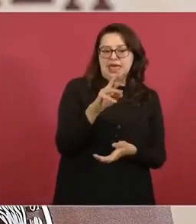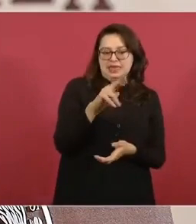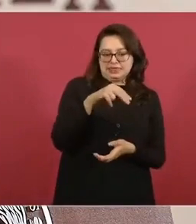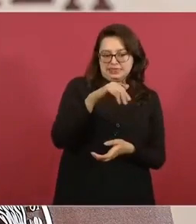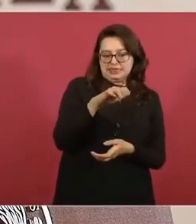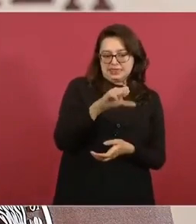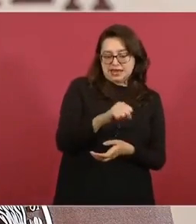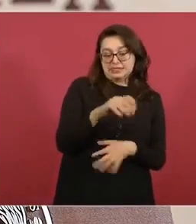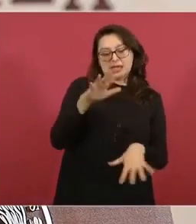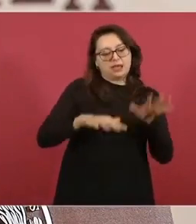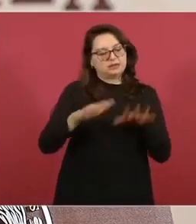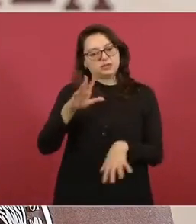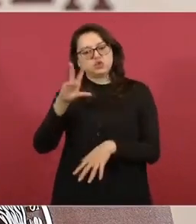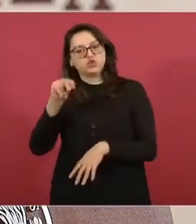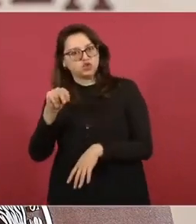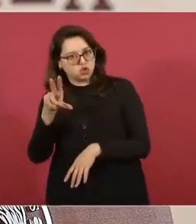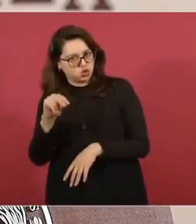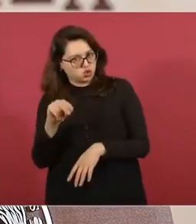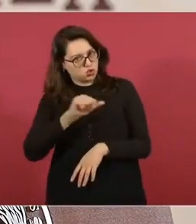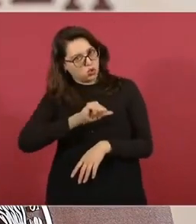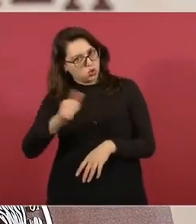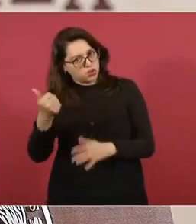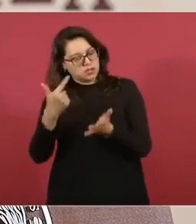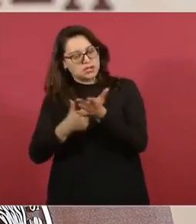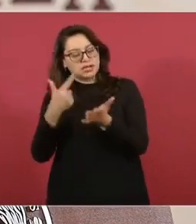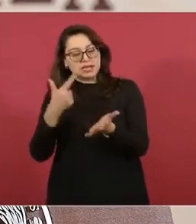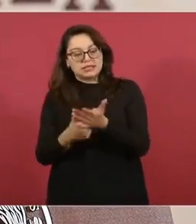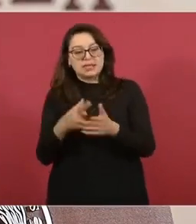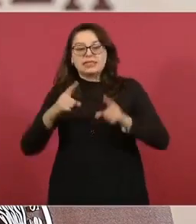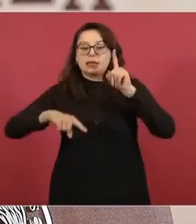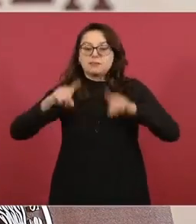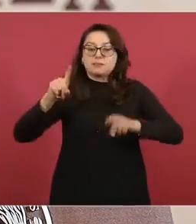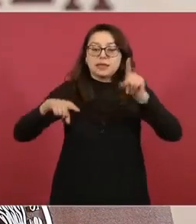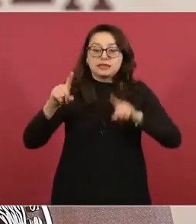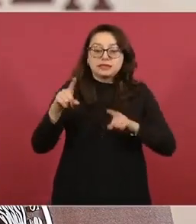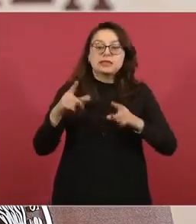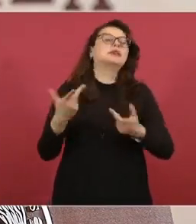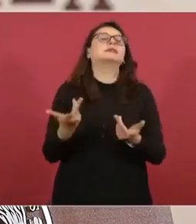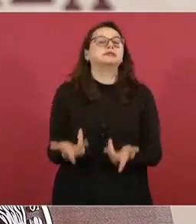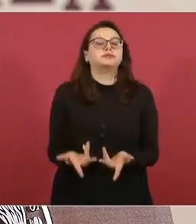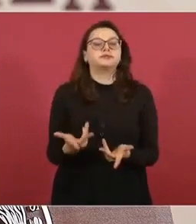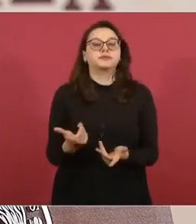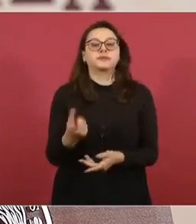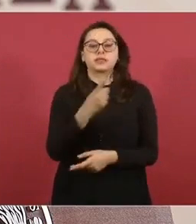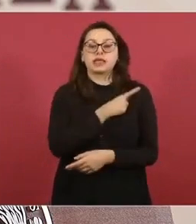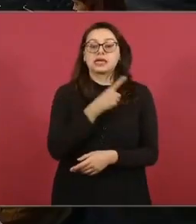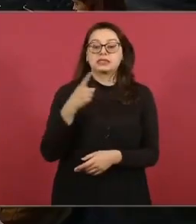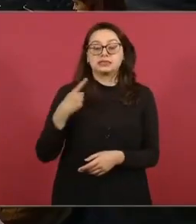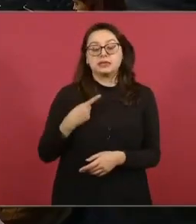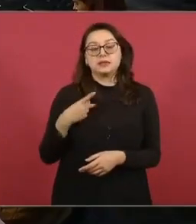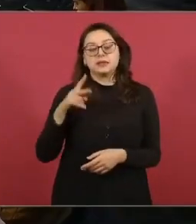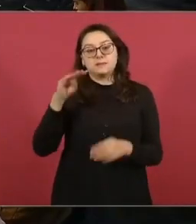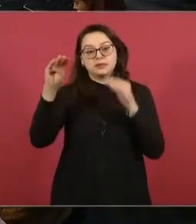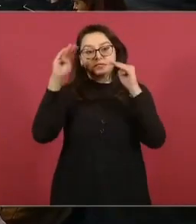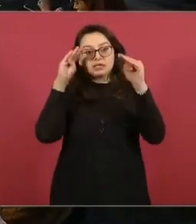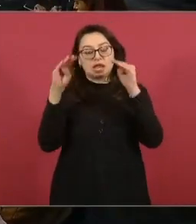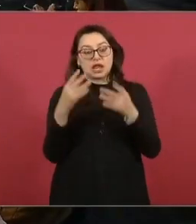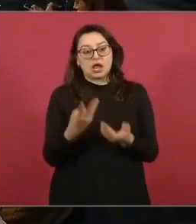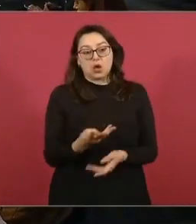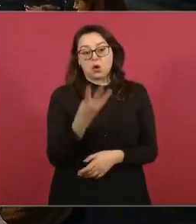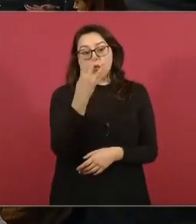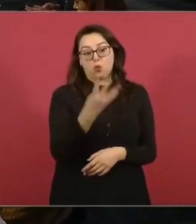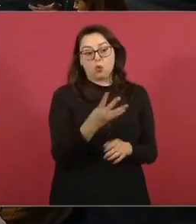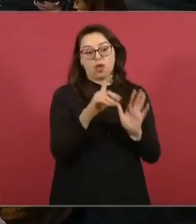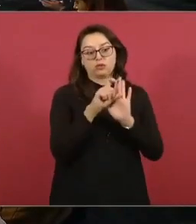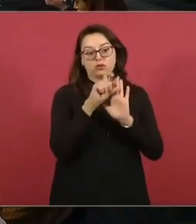rebasan el límite crítico para tener el sello esos deberían estar eliminados en la